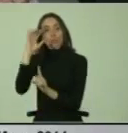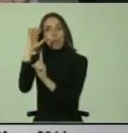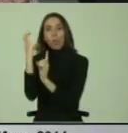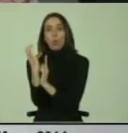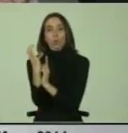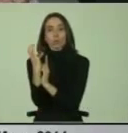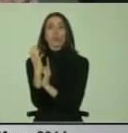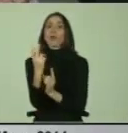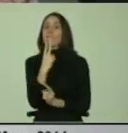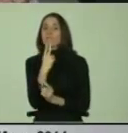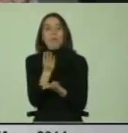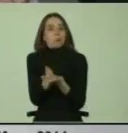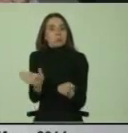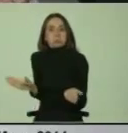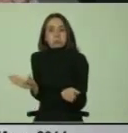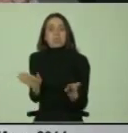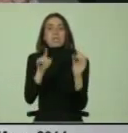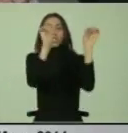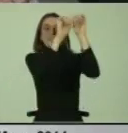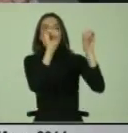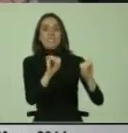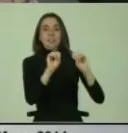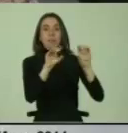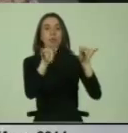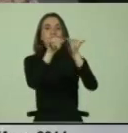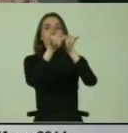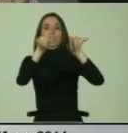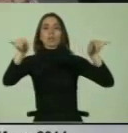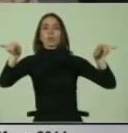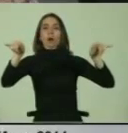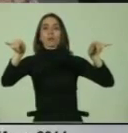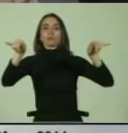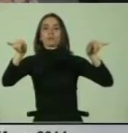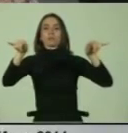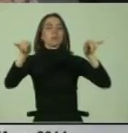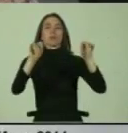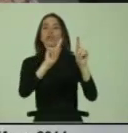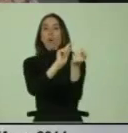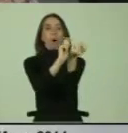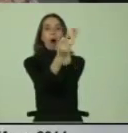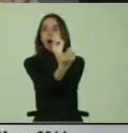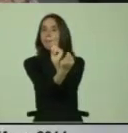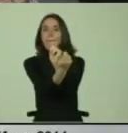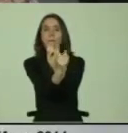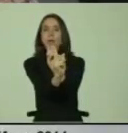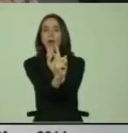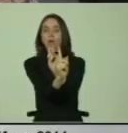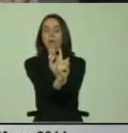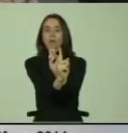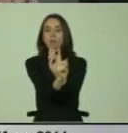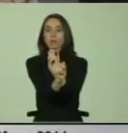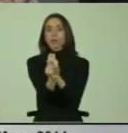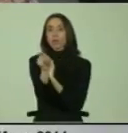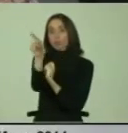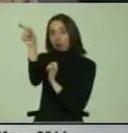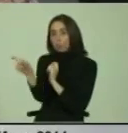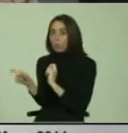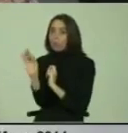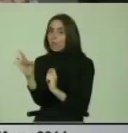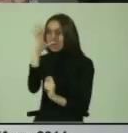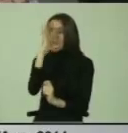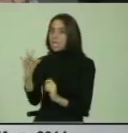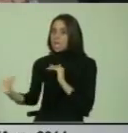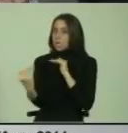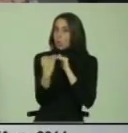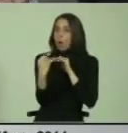Y los sistemas educativos mantienen el status quo, se mantienen inalterables, con lo cual es tú te asimilas a mi